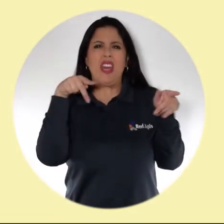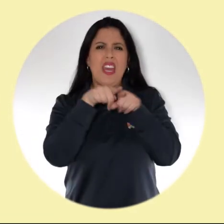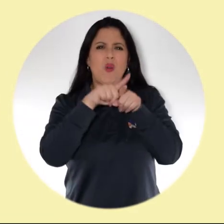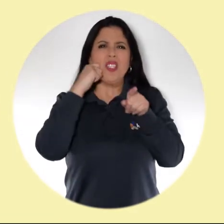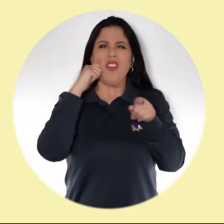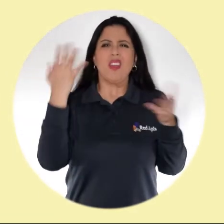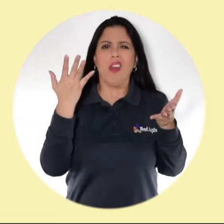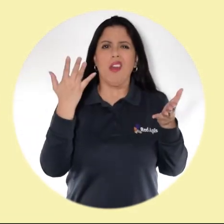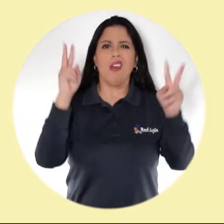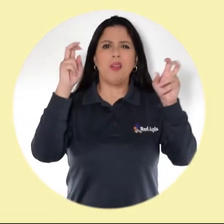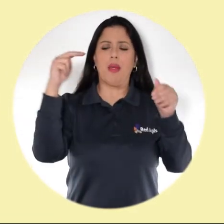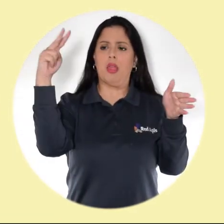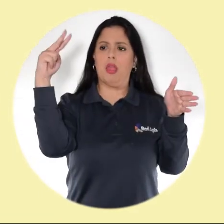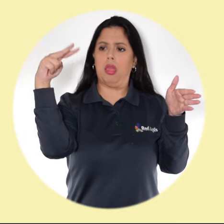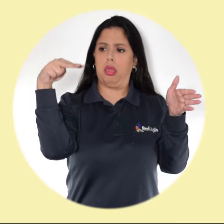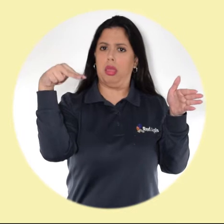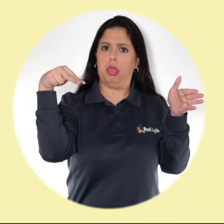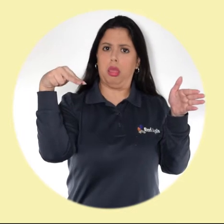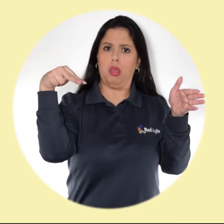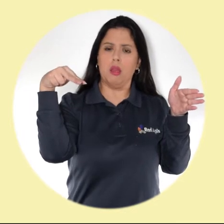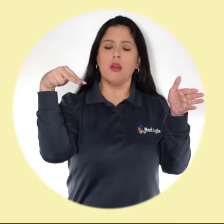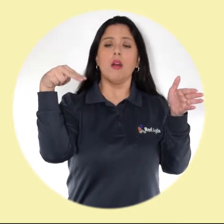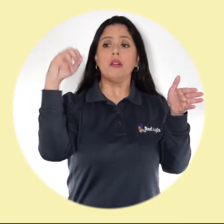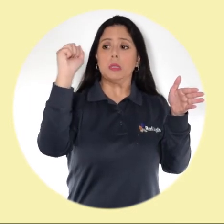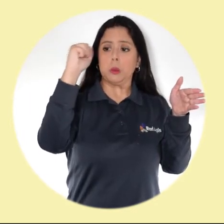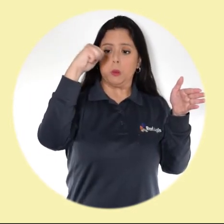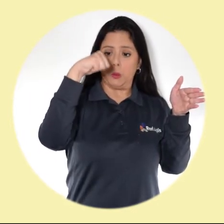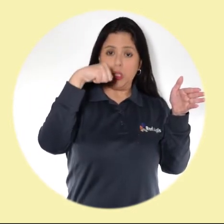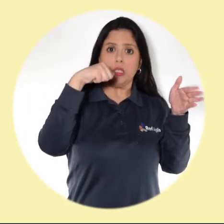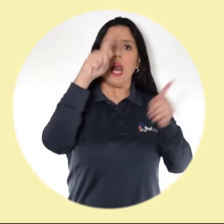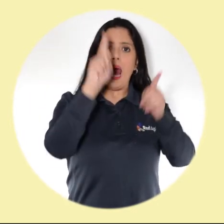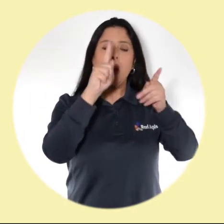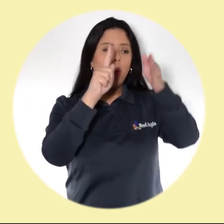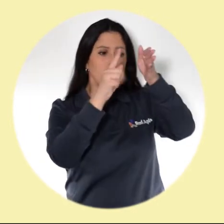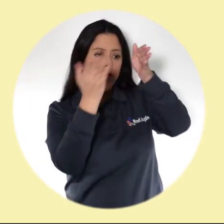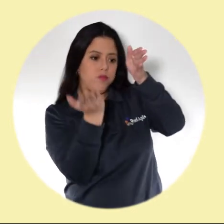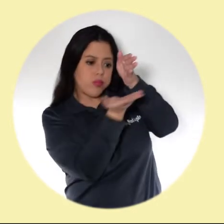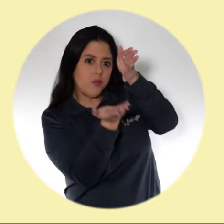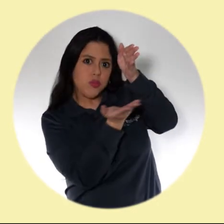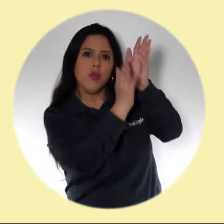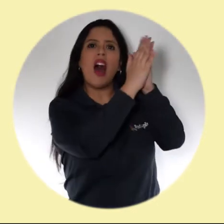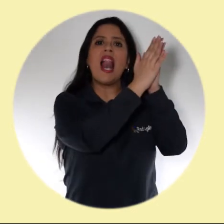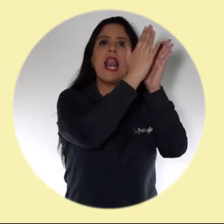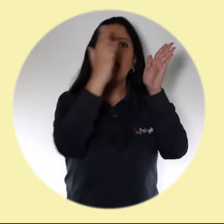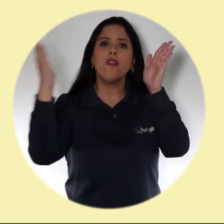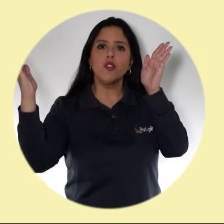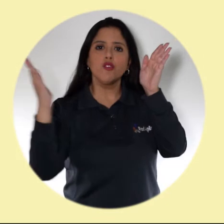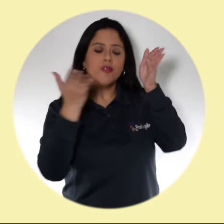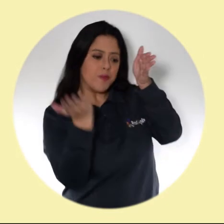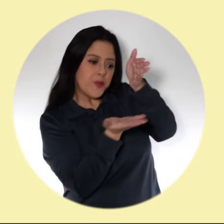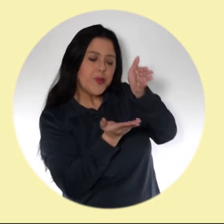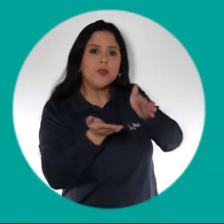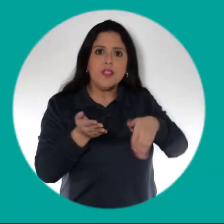estás adquiriendo una posición de inclinación de hombros hacia adelante, pon algunos libros debajo de la pantalla para generar